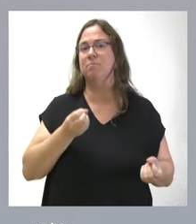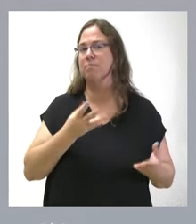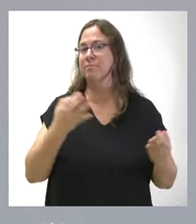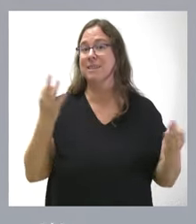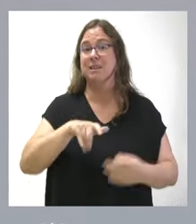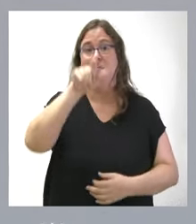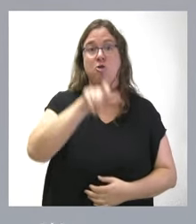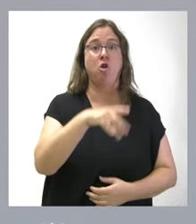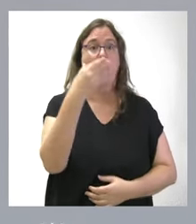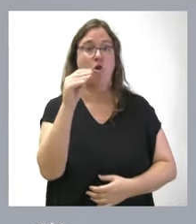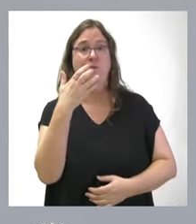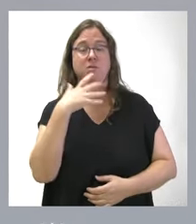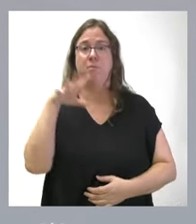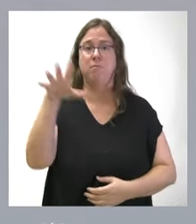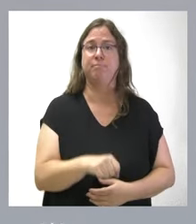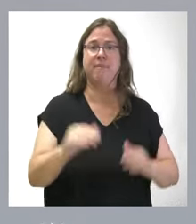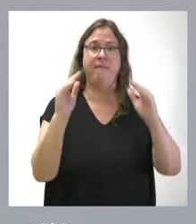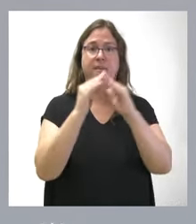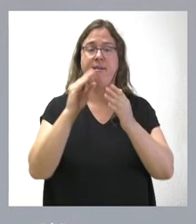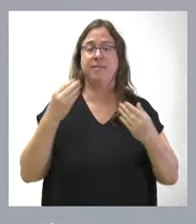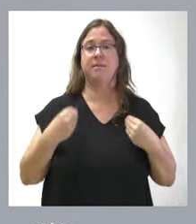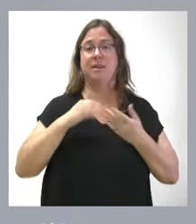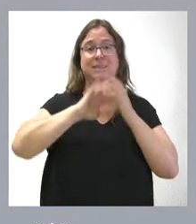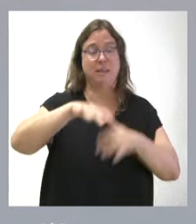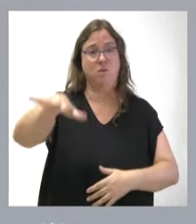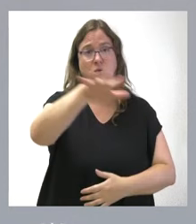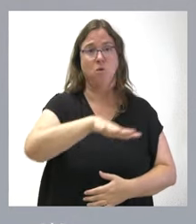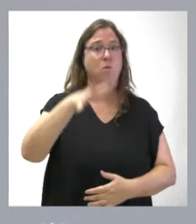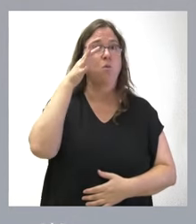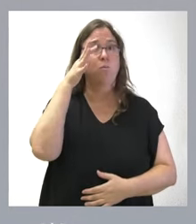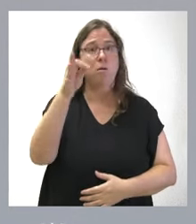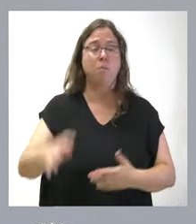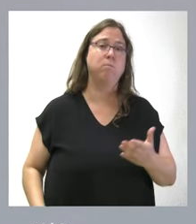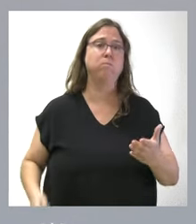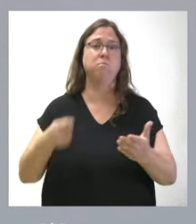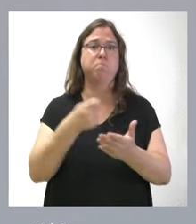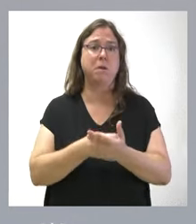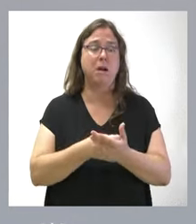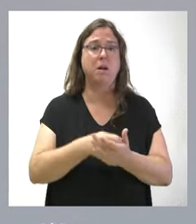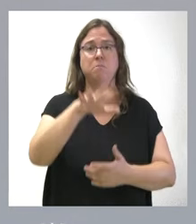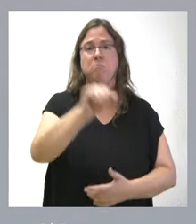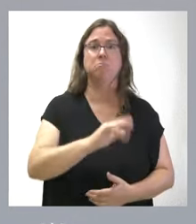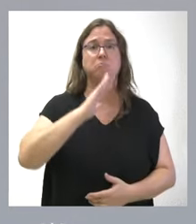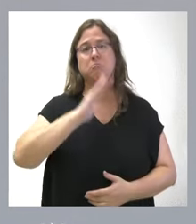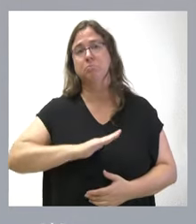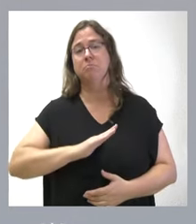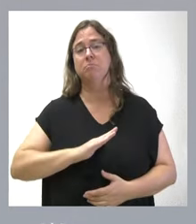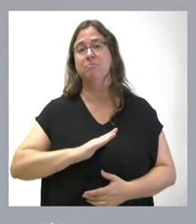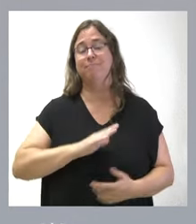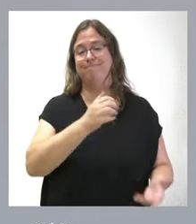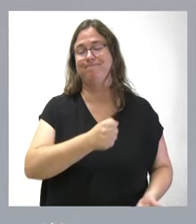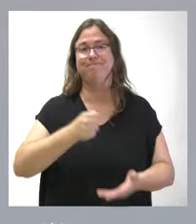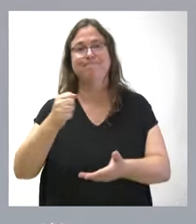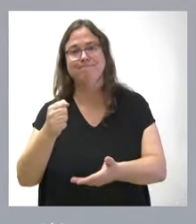un joven que adquiere una vivienda en Castilla y León, el mundo rural, pues paga por esta vivienda en el impuesto de transmisiones